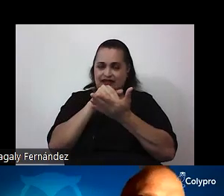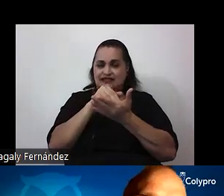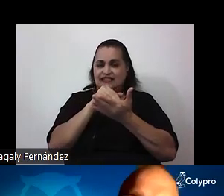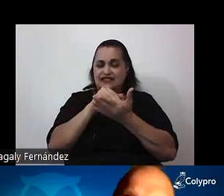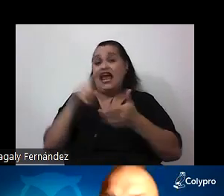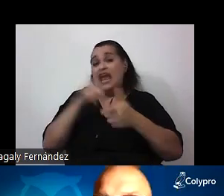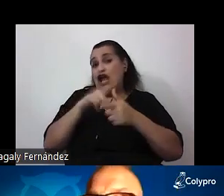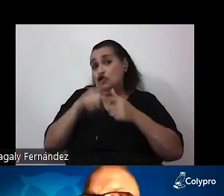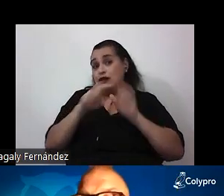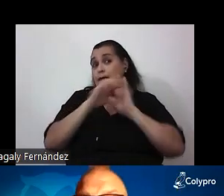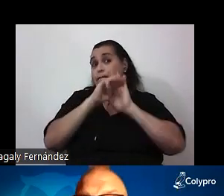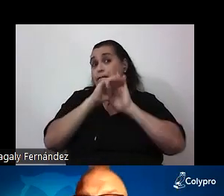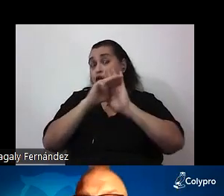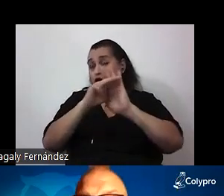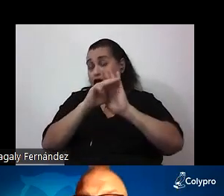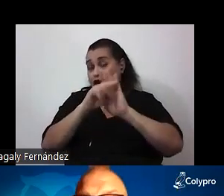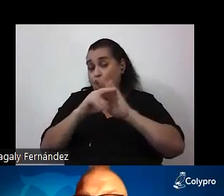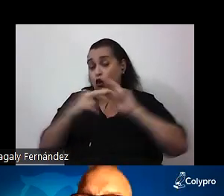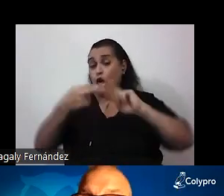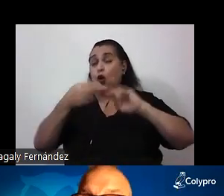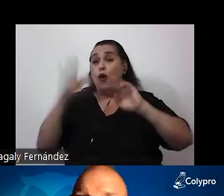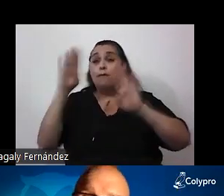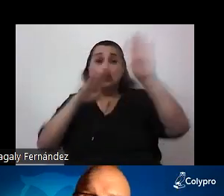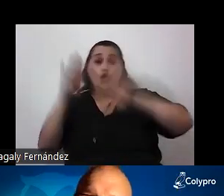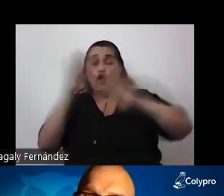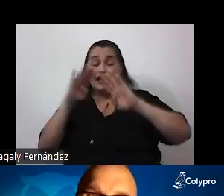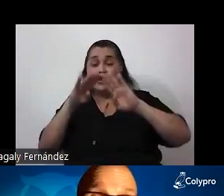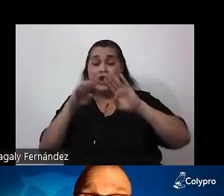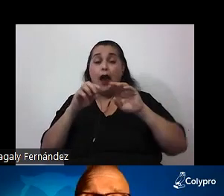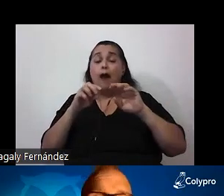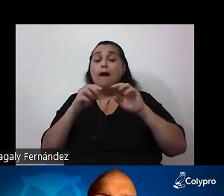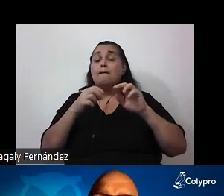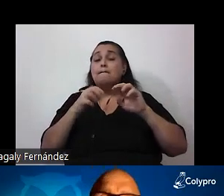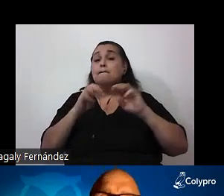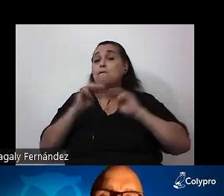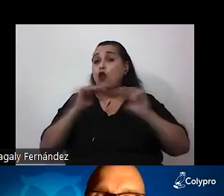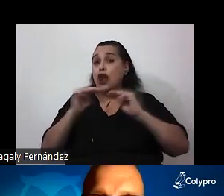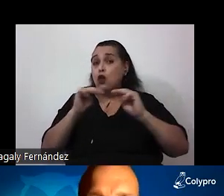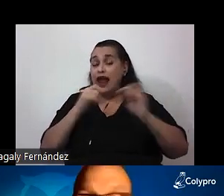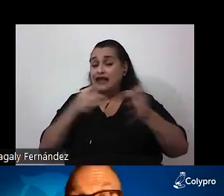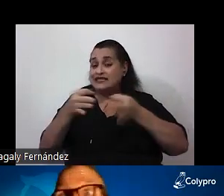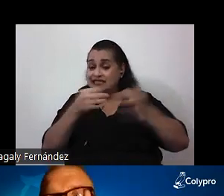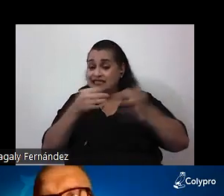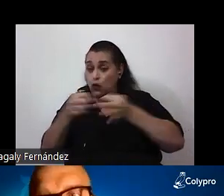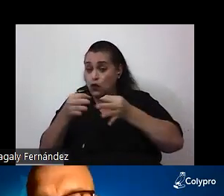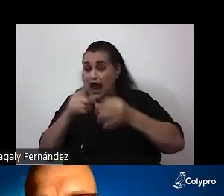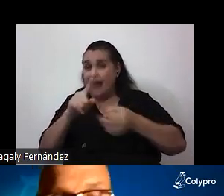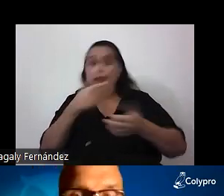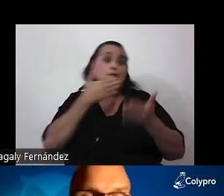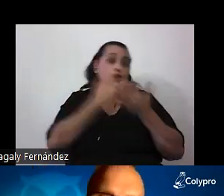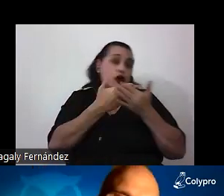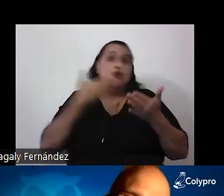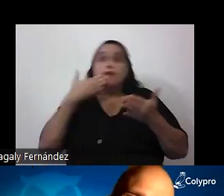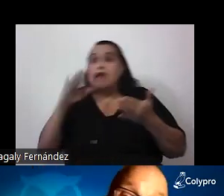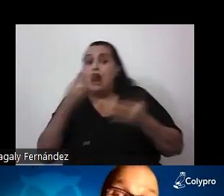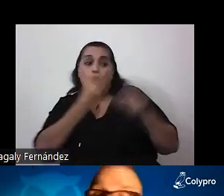modelos de la biología celular y molecular nos van a permitir entender qué es un organismo transgénico pero no nos van a permitir entender si me hace bien o mal comerlo y mucho